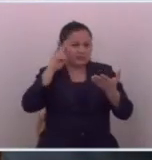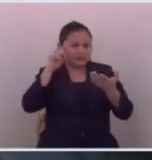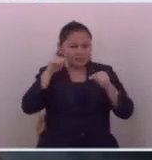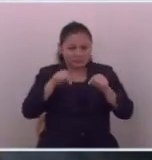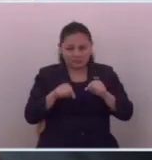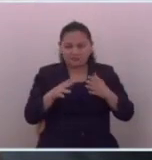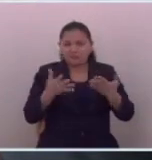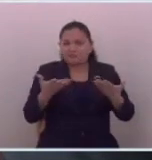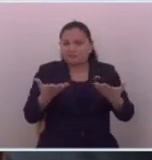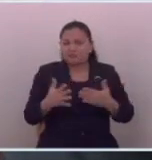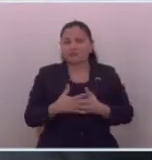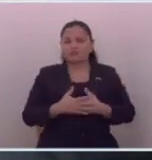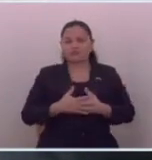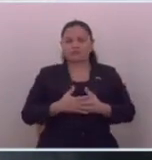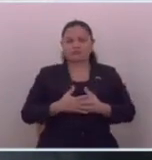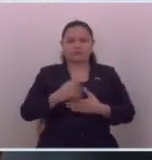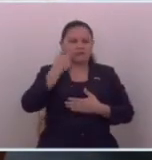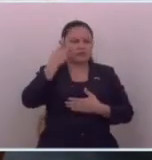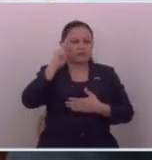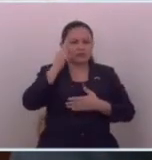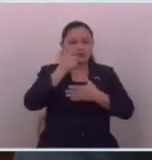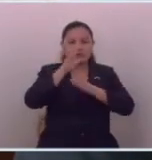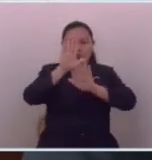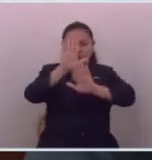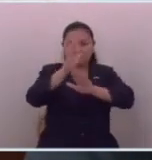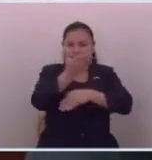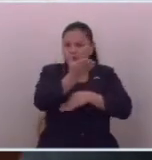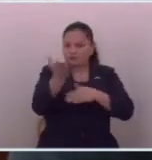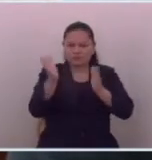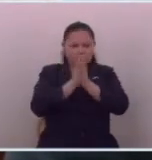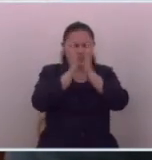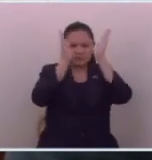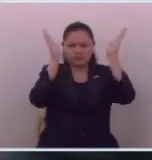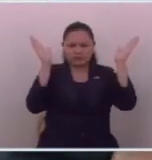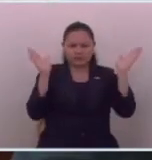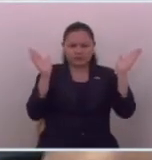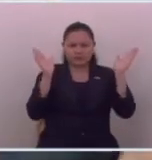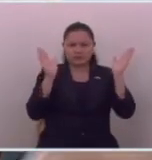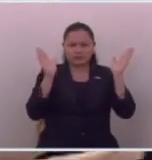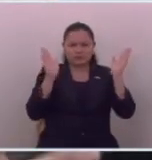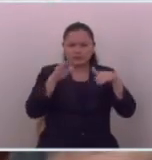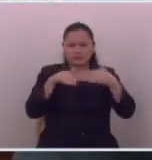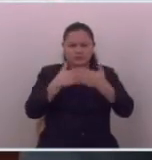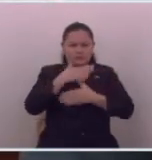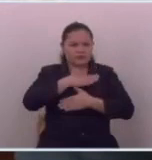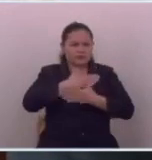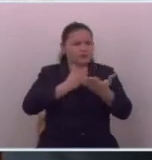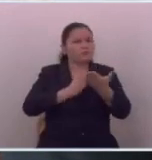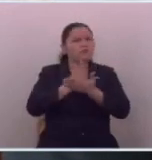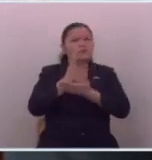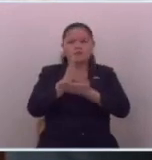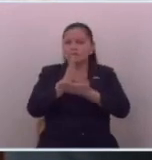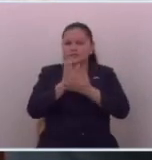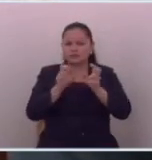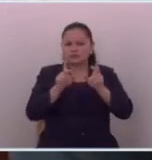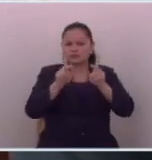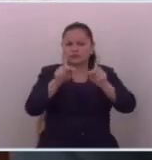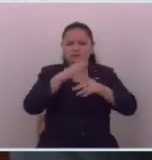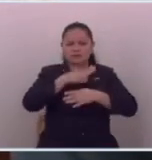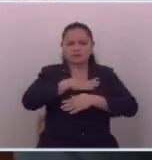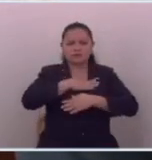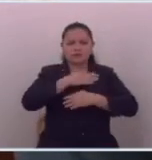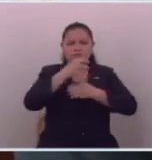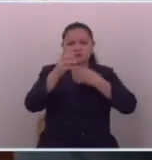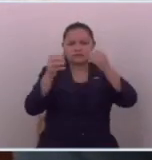esto entonces? ¿Acaso no se trata de que nos respetemos y de que todos tengamos la posibilidad de hacer nuestro